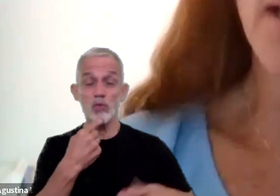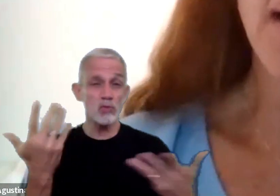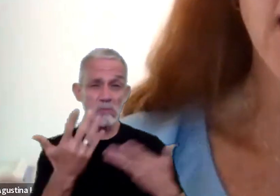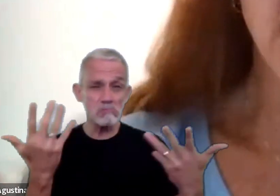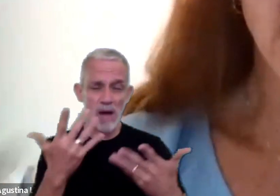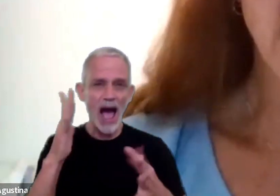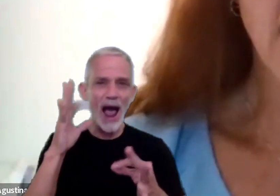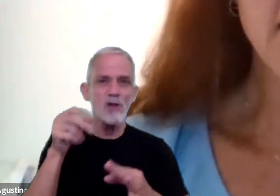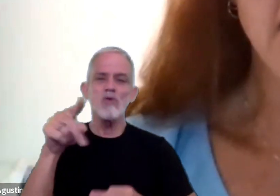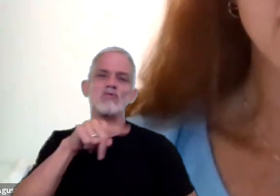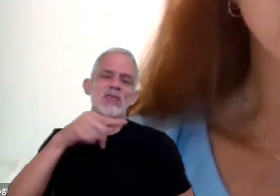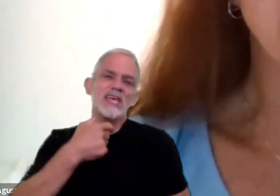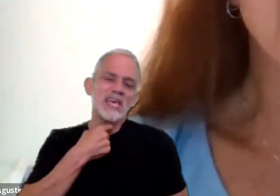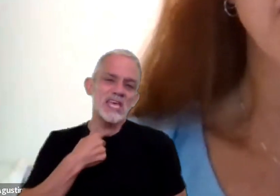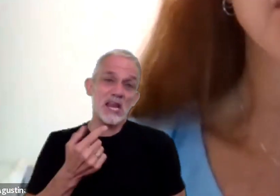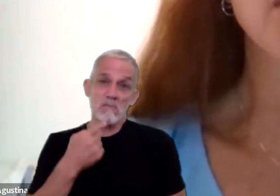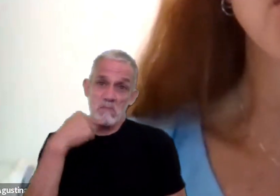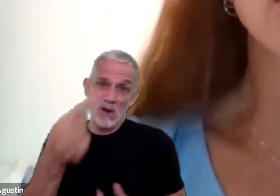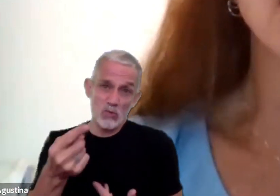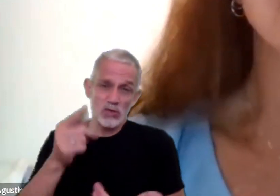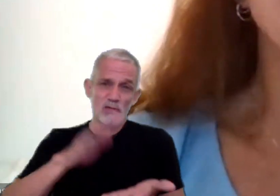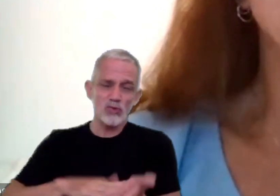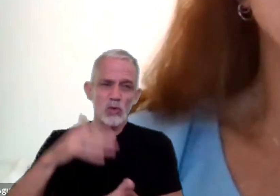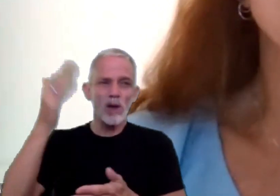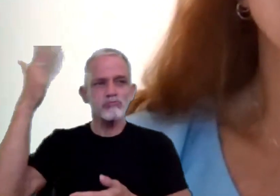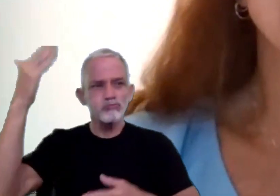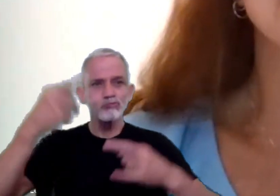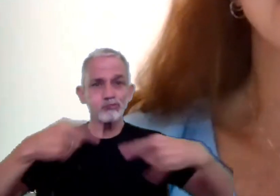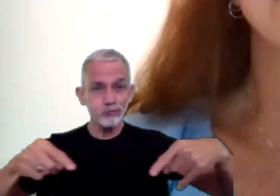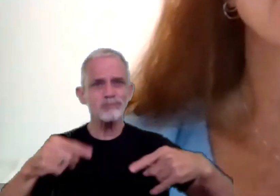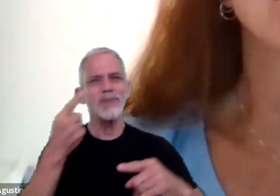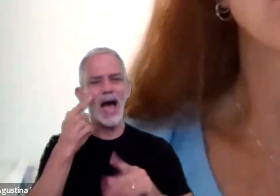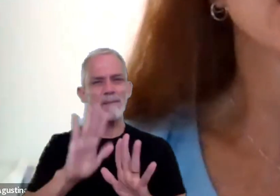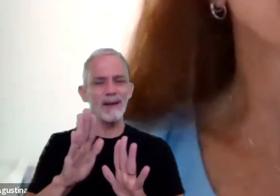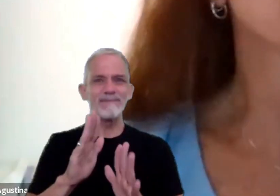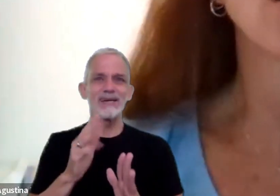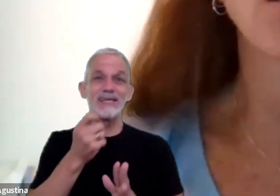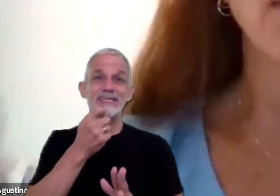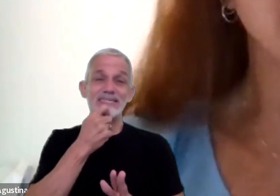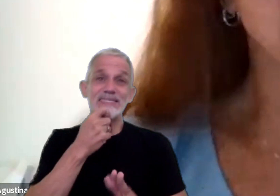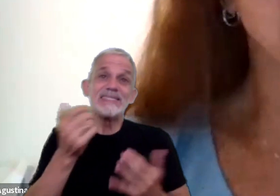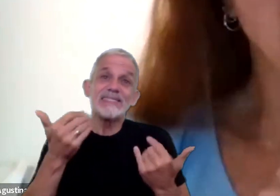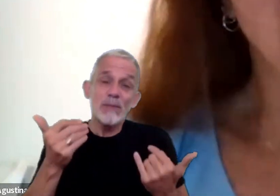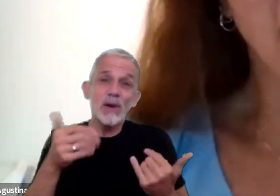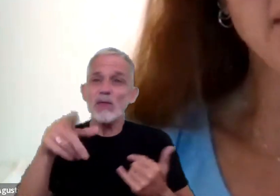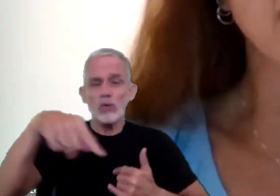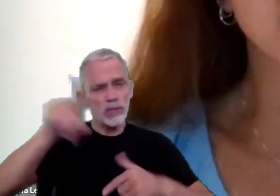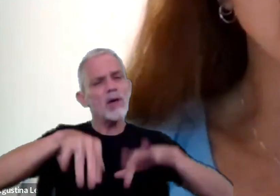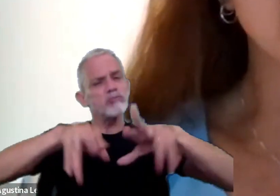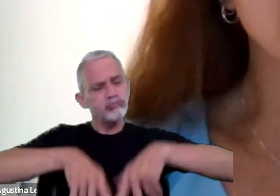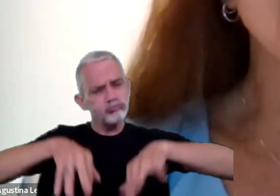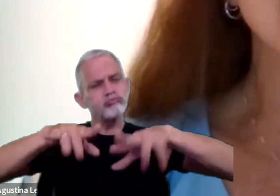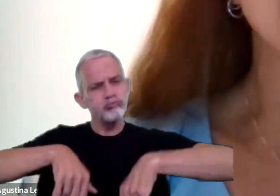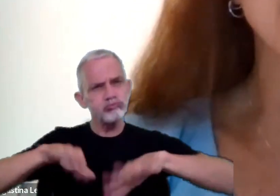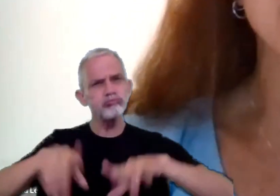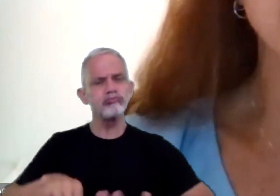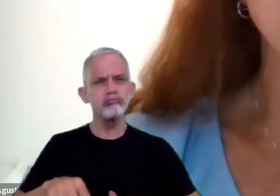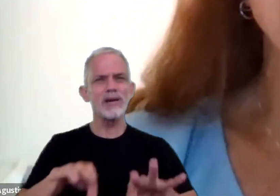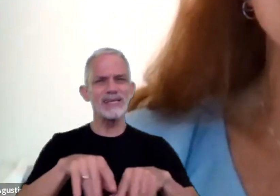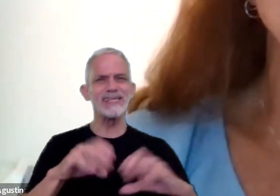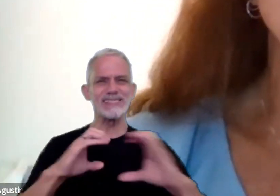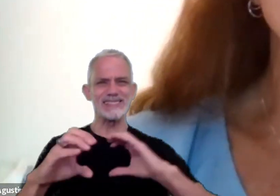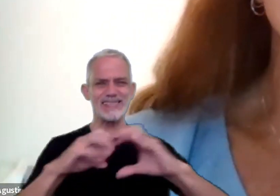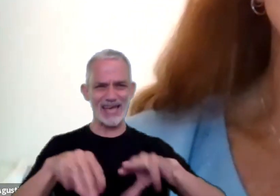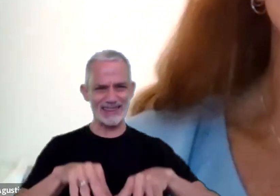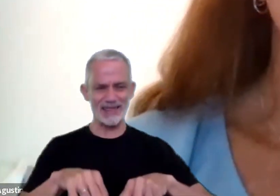que después quieran hacer sobre la exposición trataremos de que sean como siempre ustedes las van exponiendo en el chat y